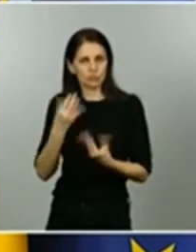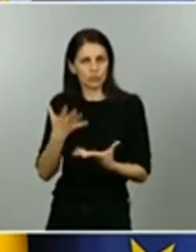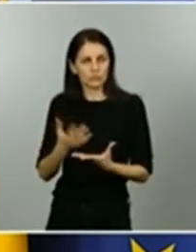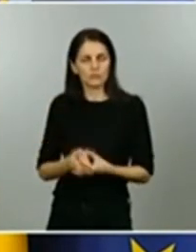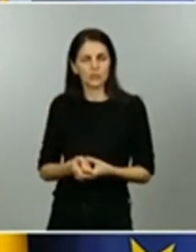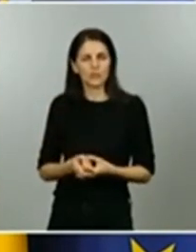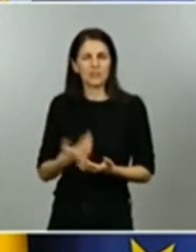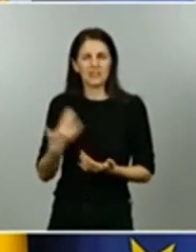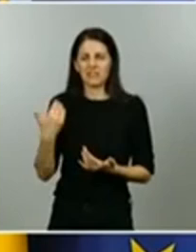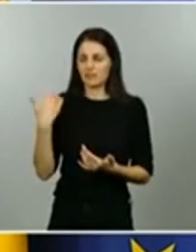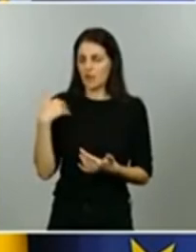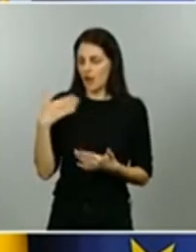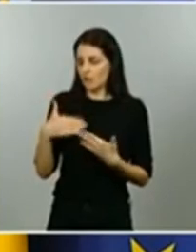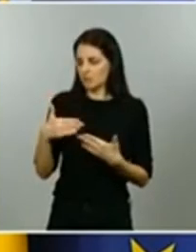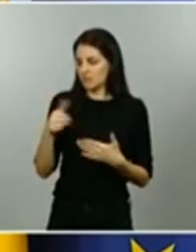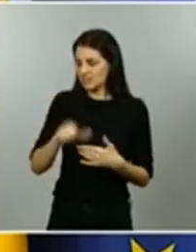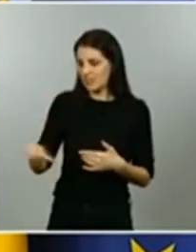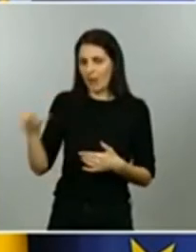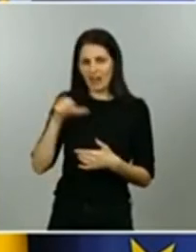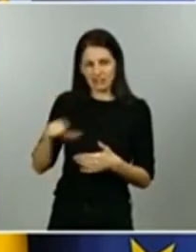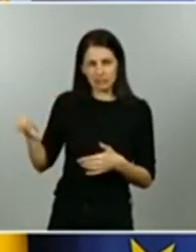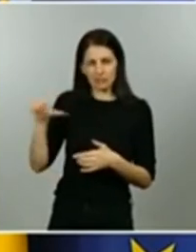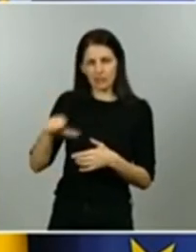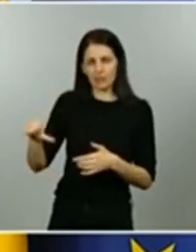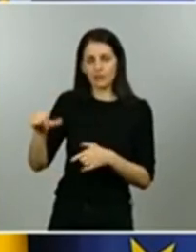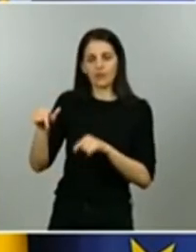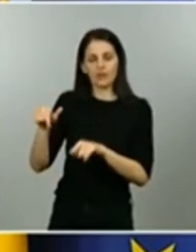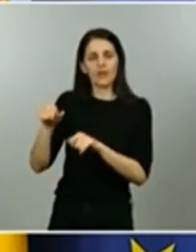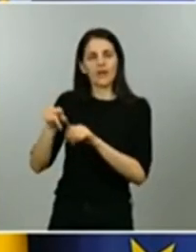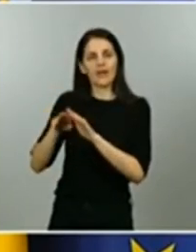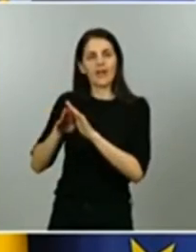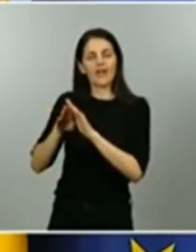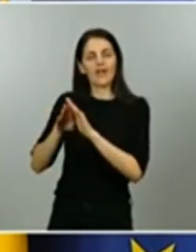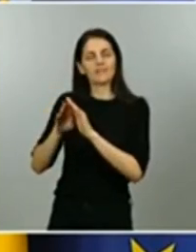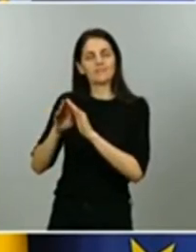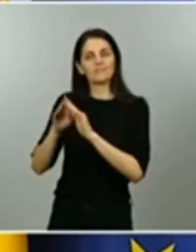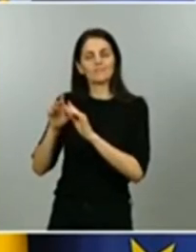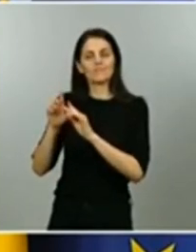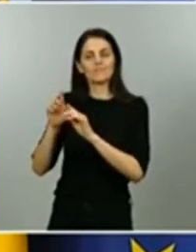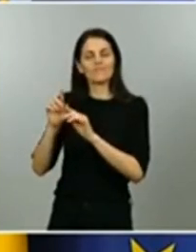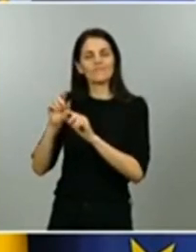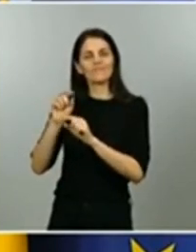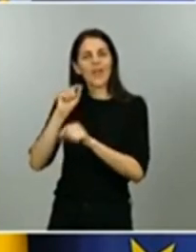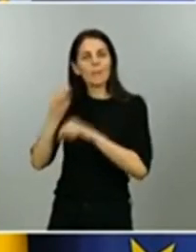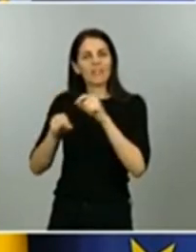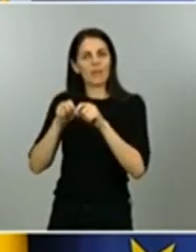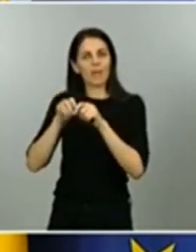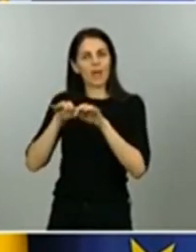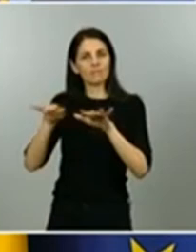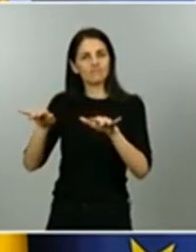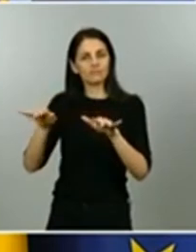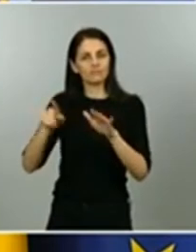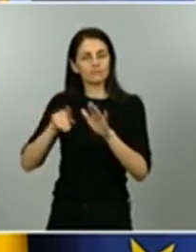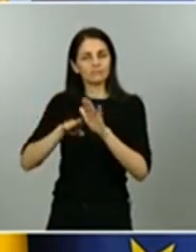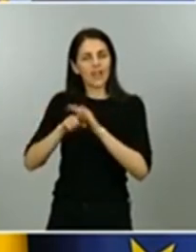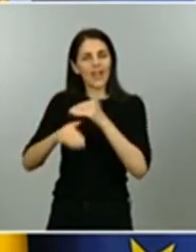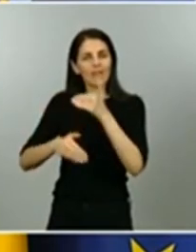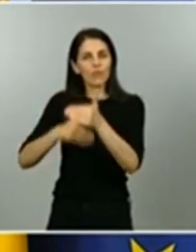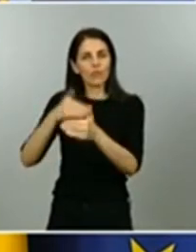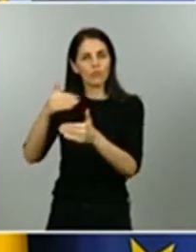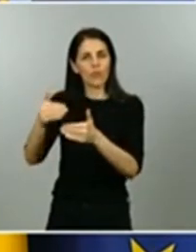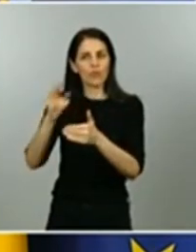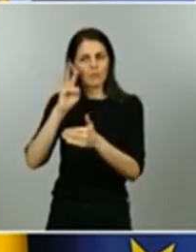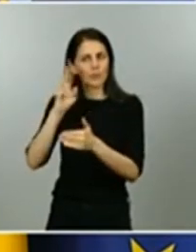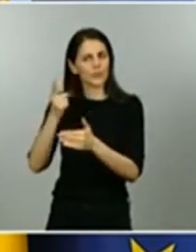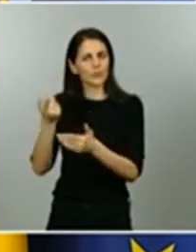un par de semanas en los que la evolución de la epidemia ha demostrado una capacidad de control muy